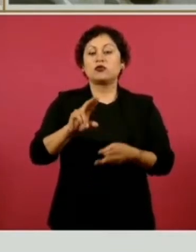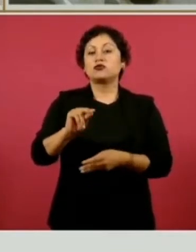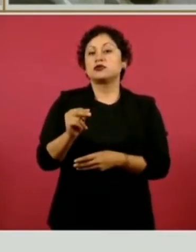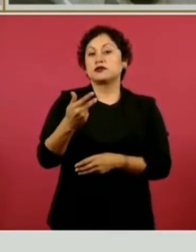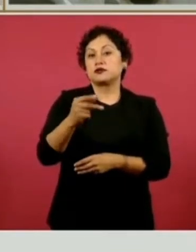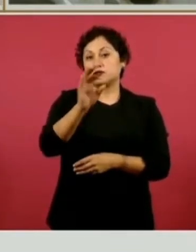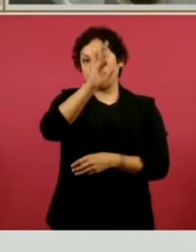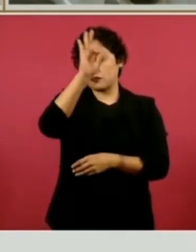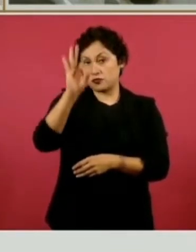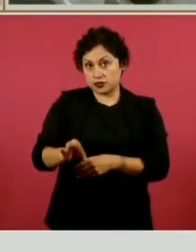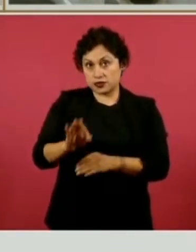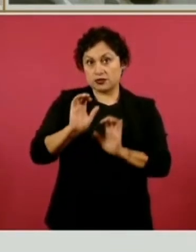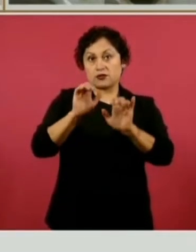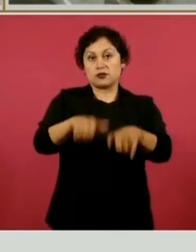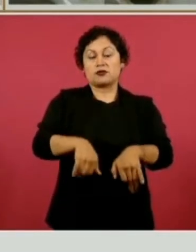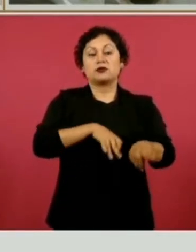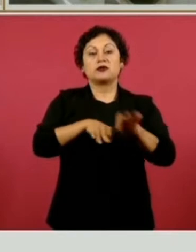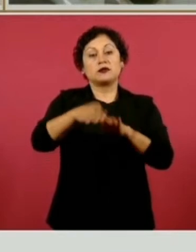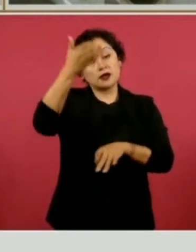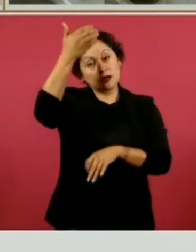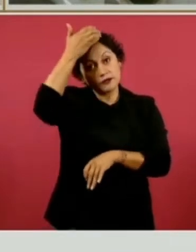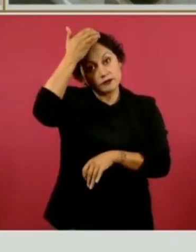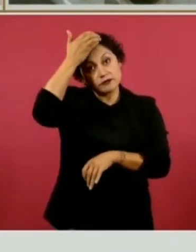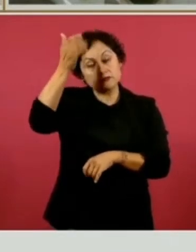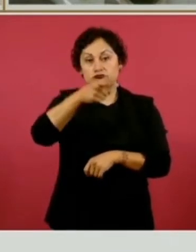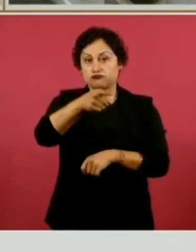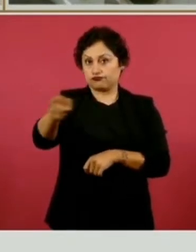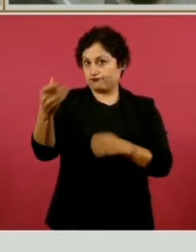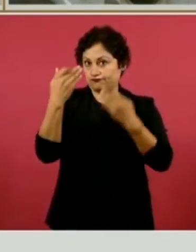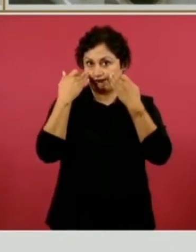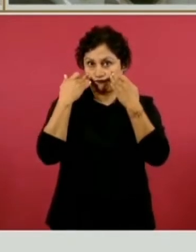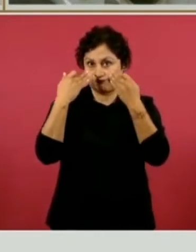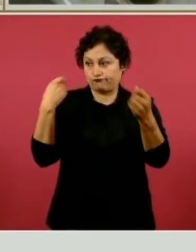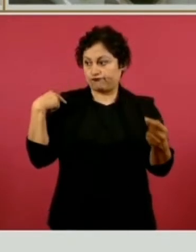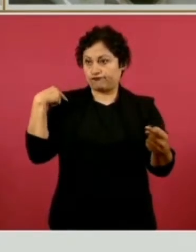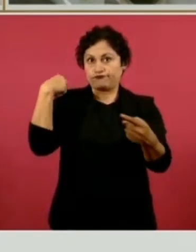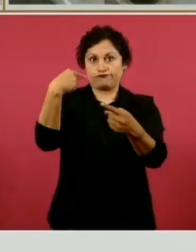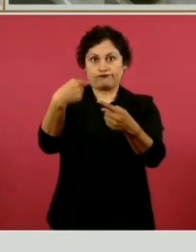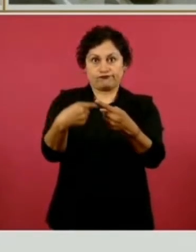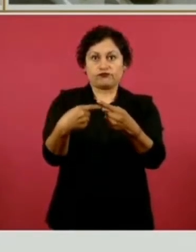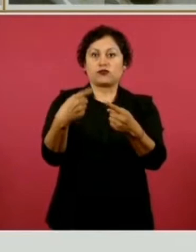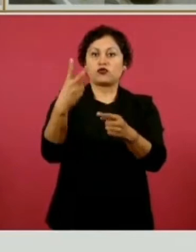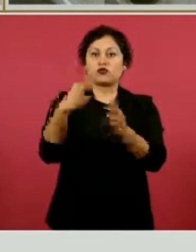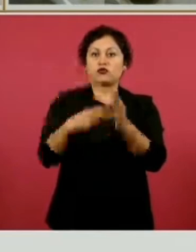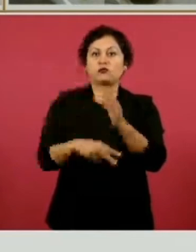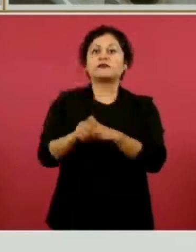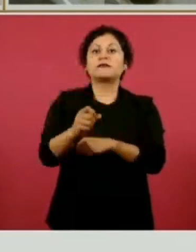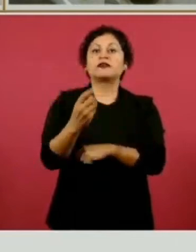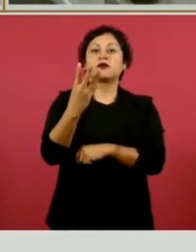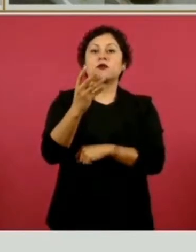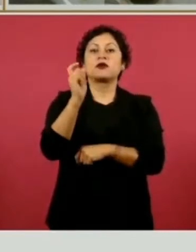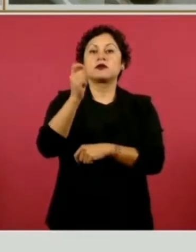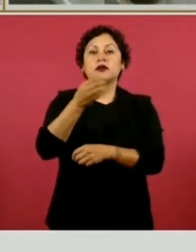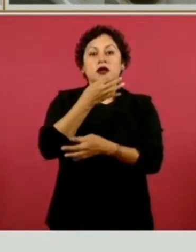del personal de enfermería. Como ustedes han sido testigos a lo largo, sobre todo de este año, las convocatorias de enfermería son las últimas